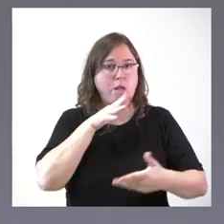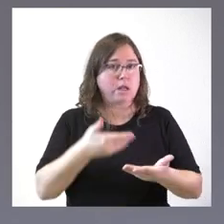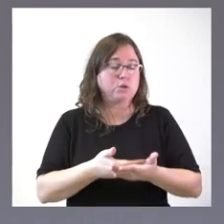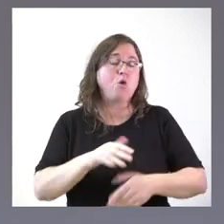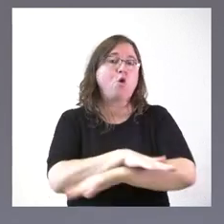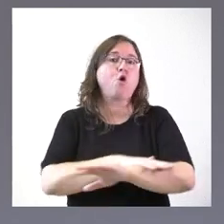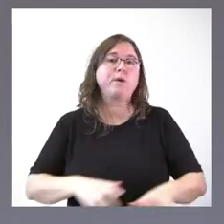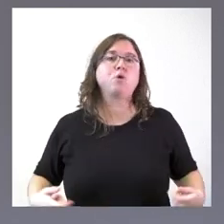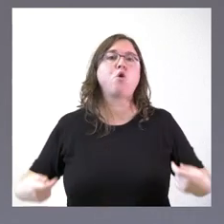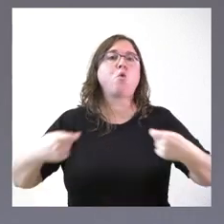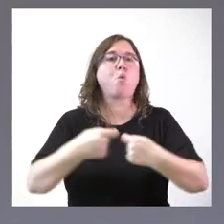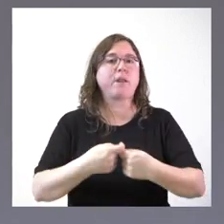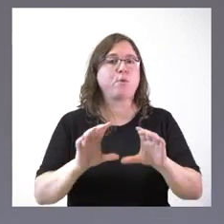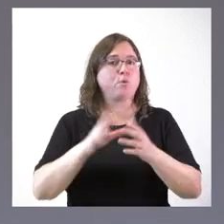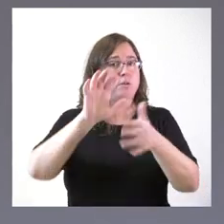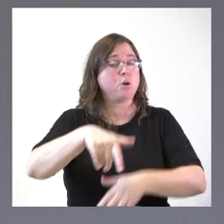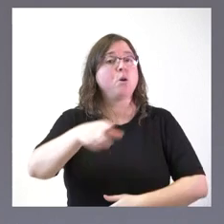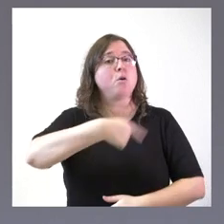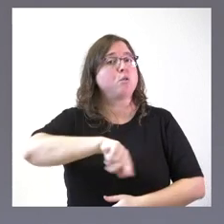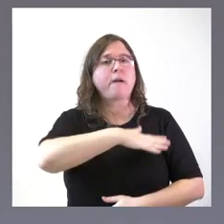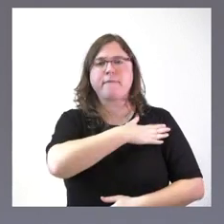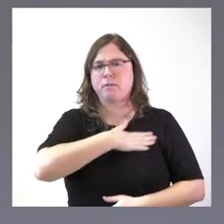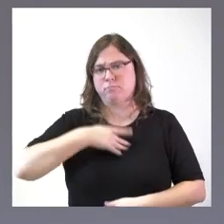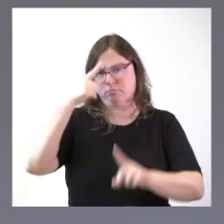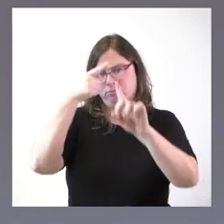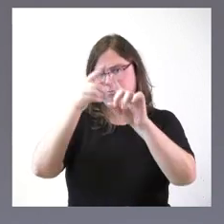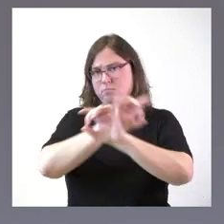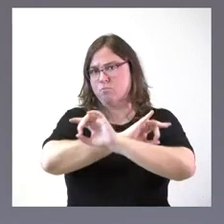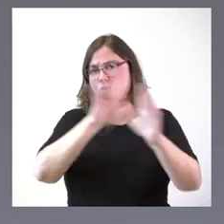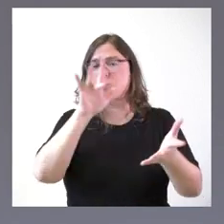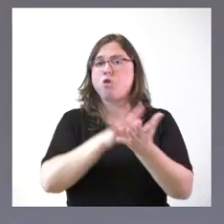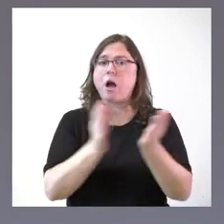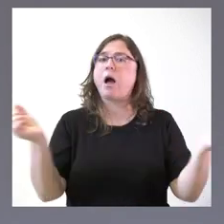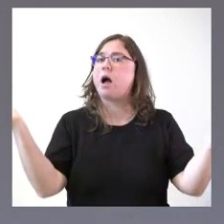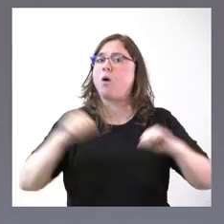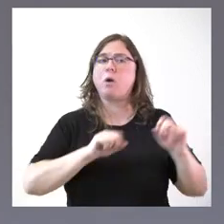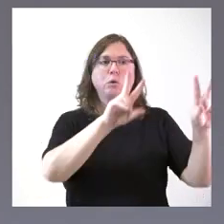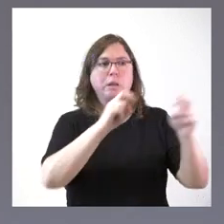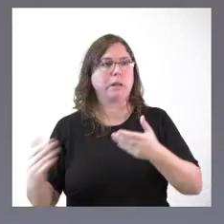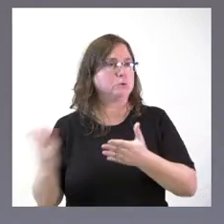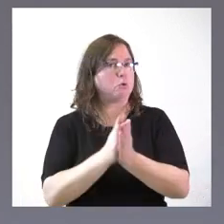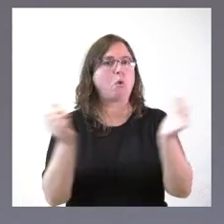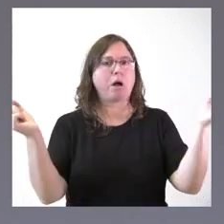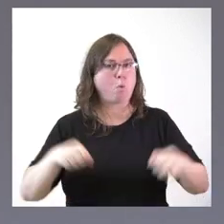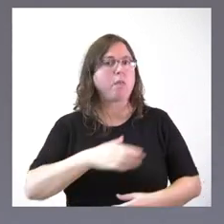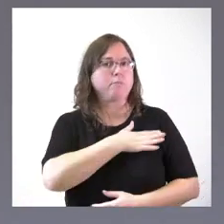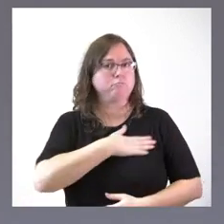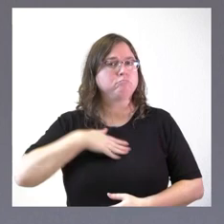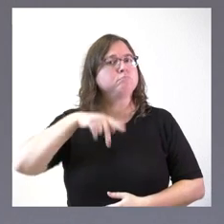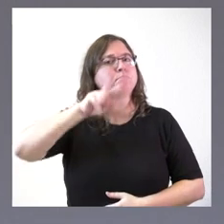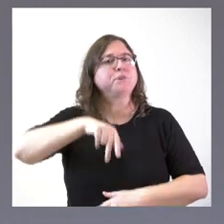de la Junta de Castilla y León y es que tenemos una voluntad inequívoca de llegar a acuerdos en todas las materias. Este es un Gobierno